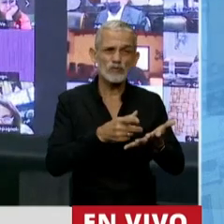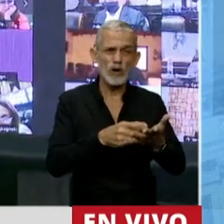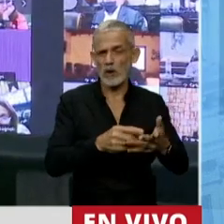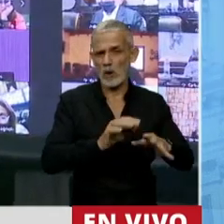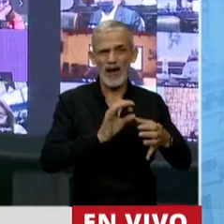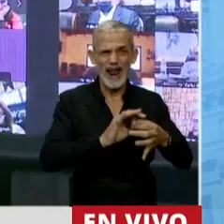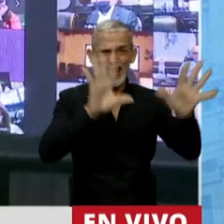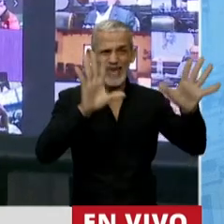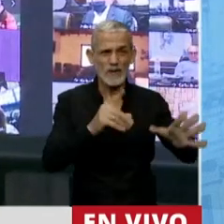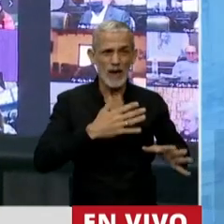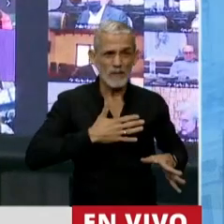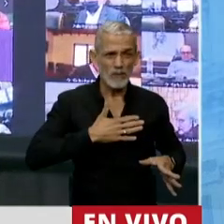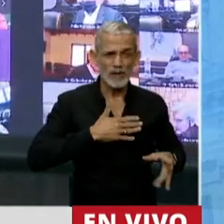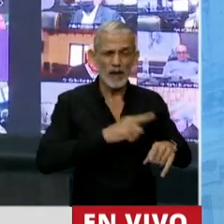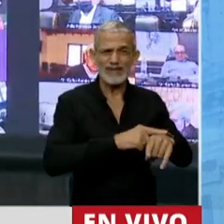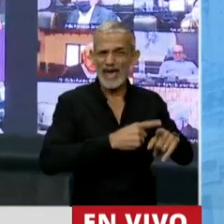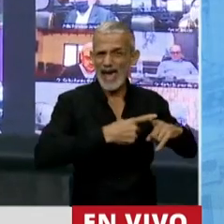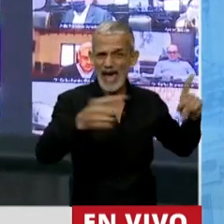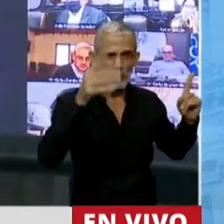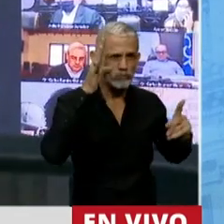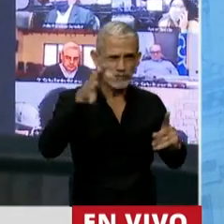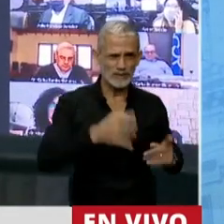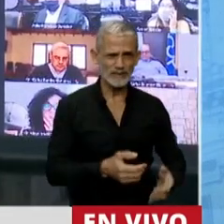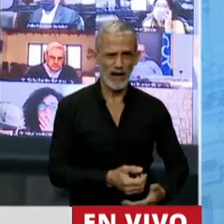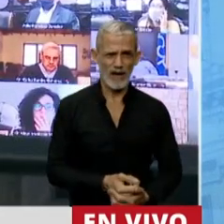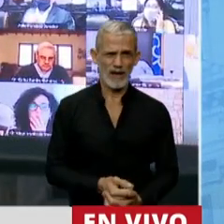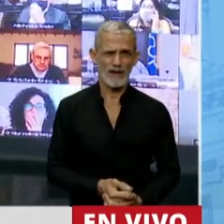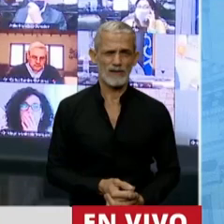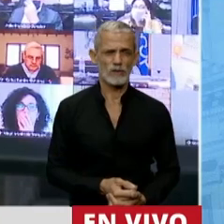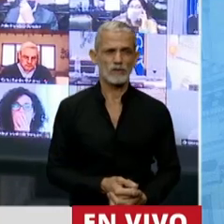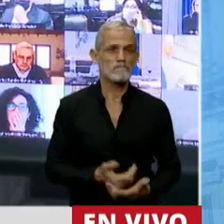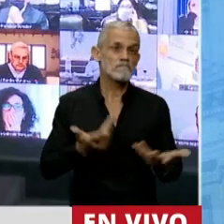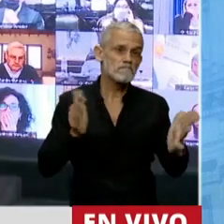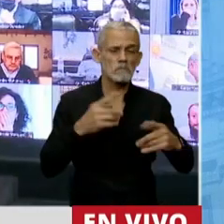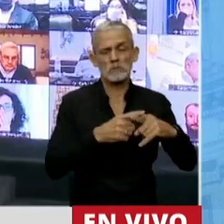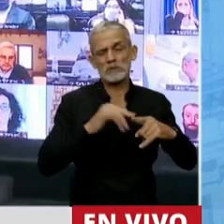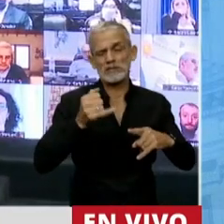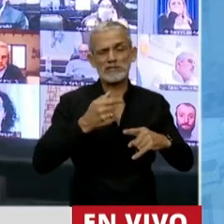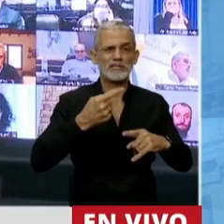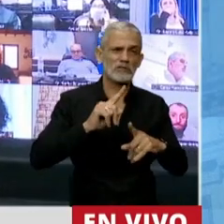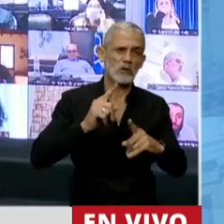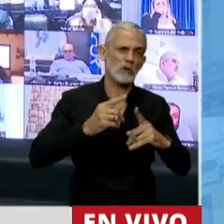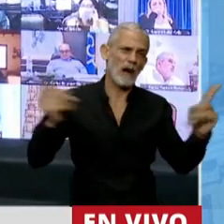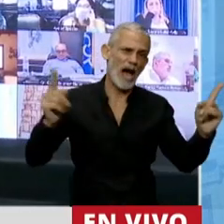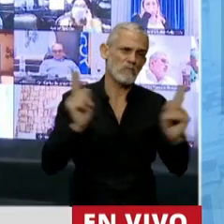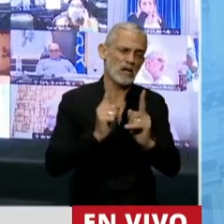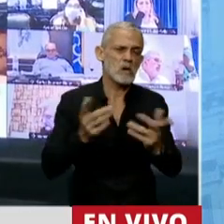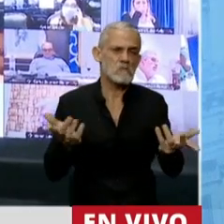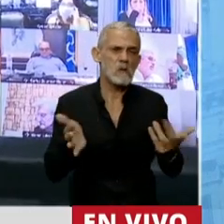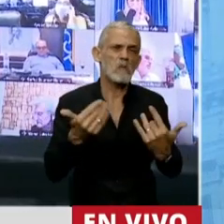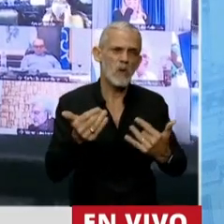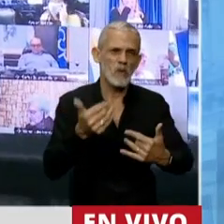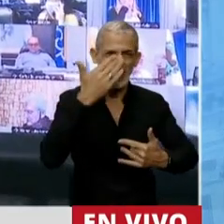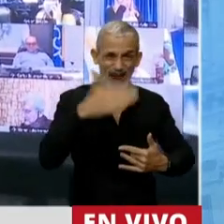libre disponibilidad de la propiedad por un tiempo excesivo, que podríamos discutirlo, pero que puede